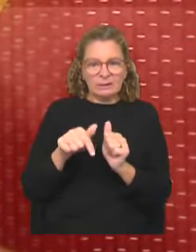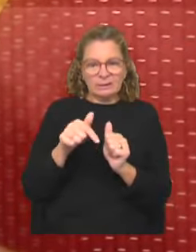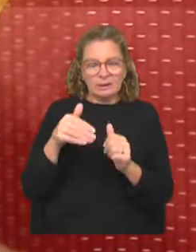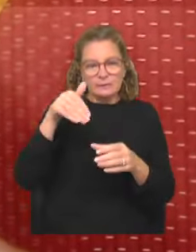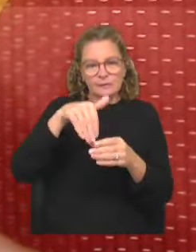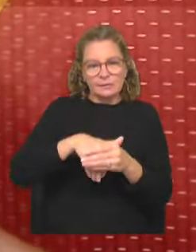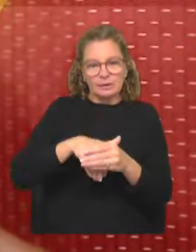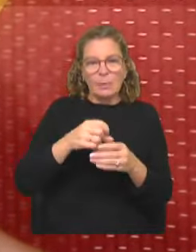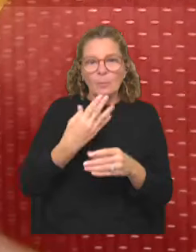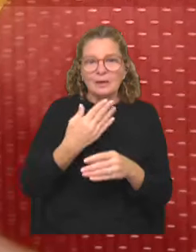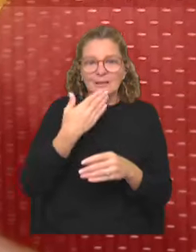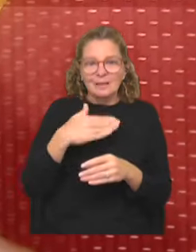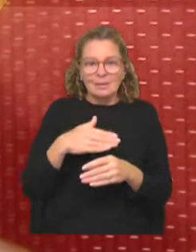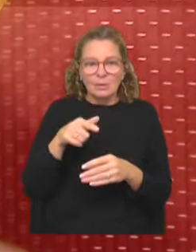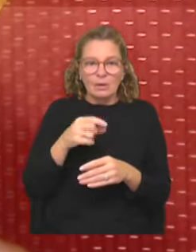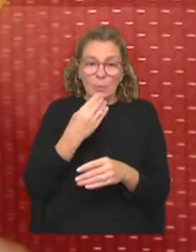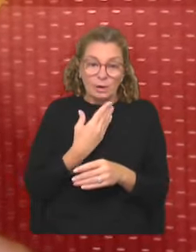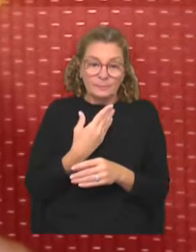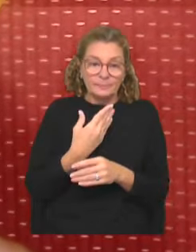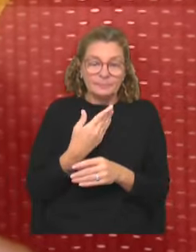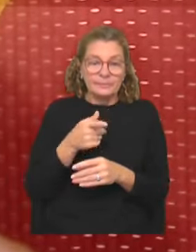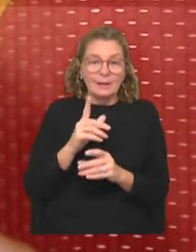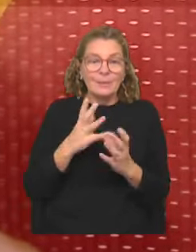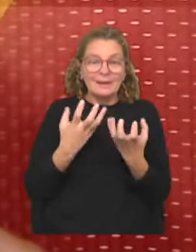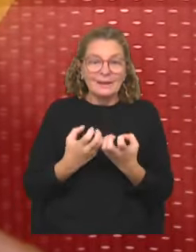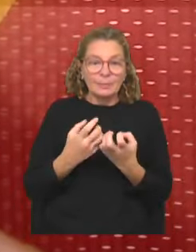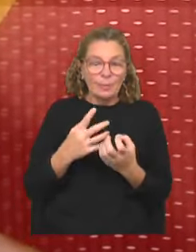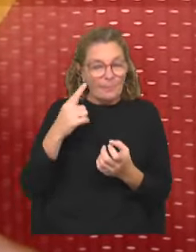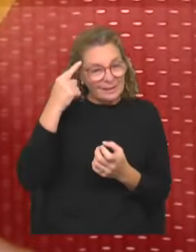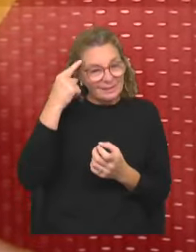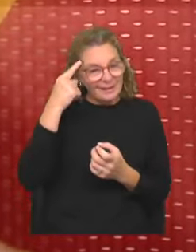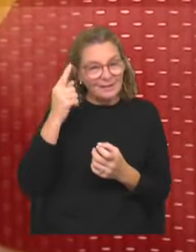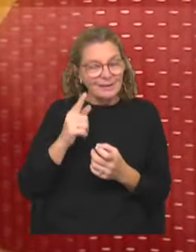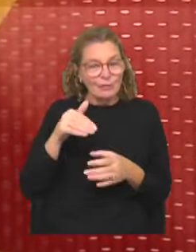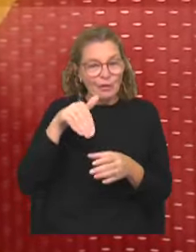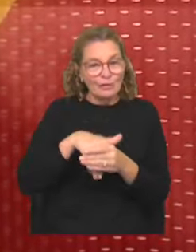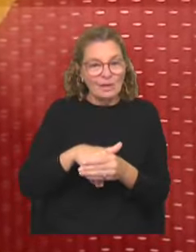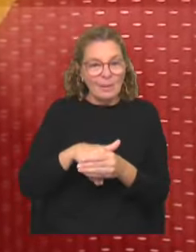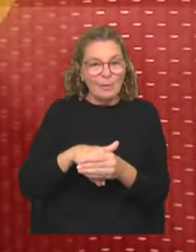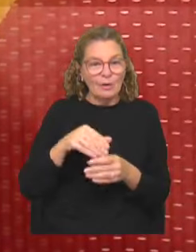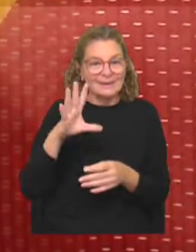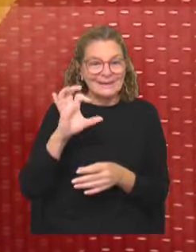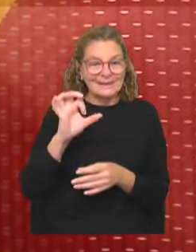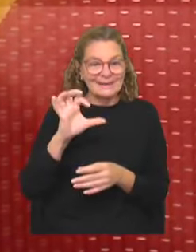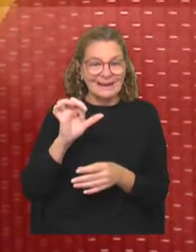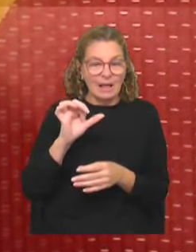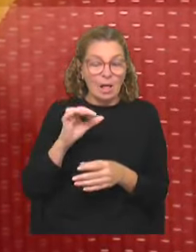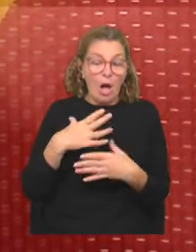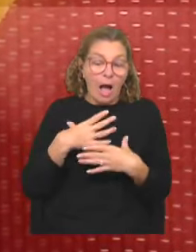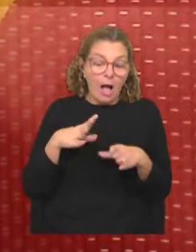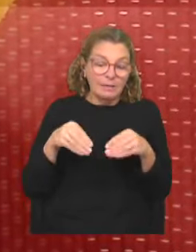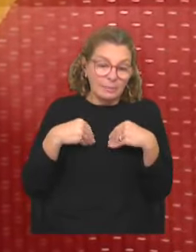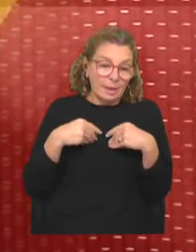plebiscito porque entendemos que es bueno, aparte queremos ser coherentes con lo que votamos en el Senado, que votamos a favor